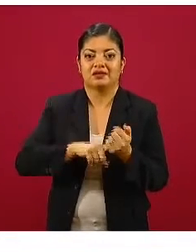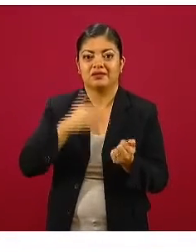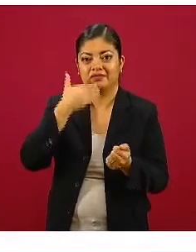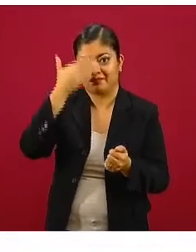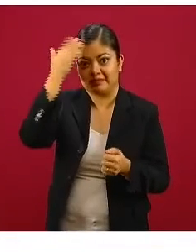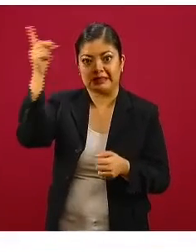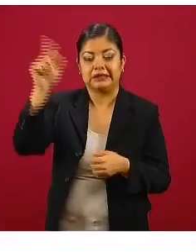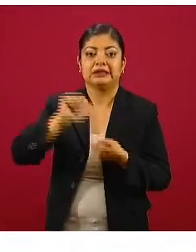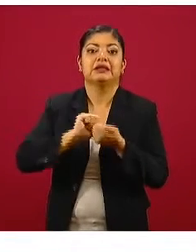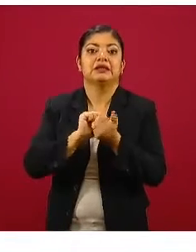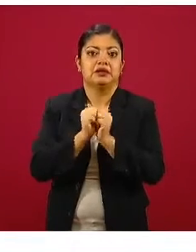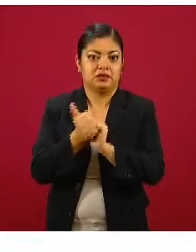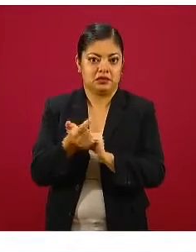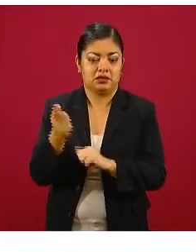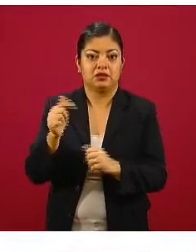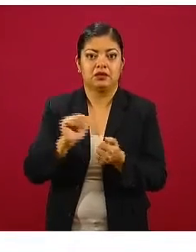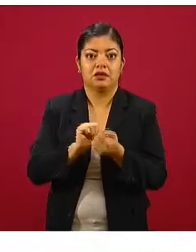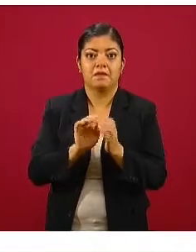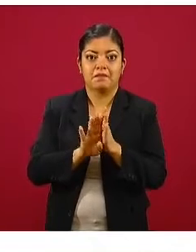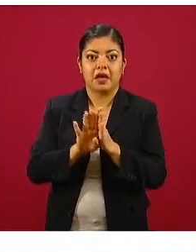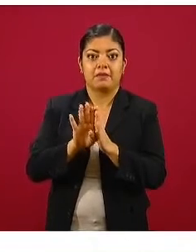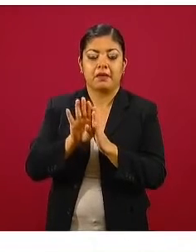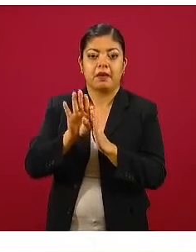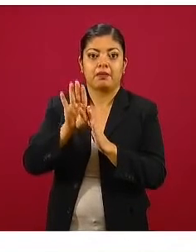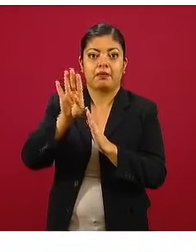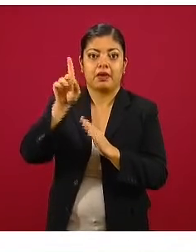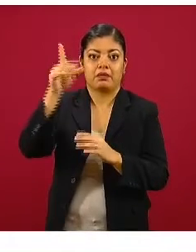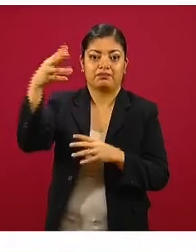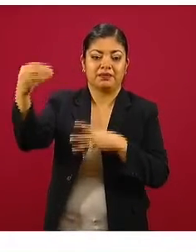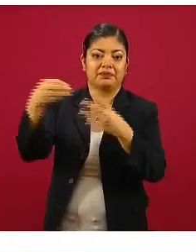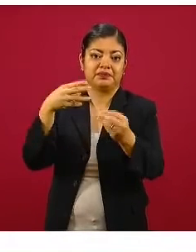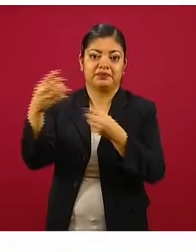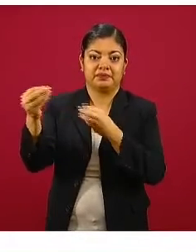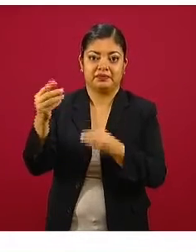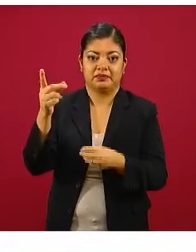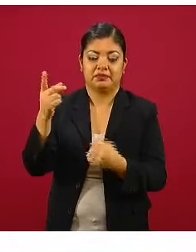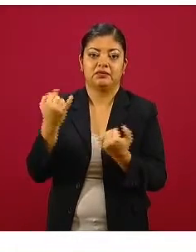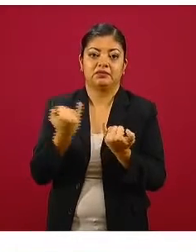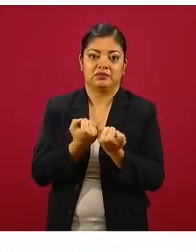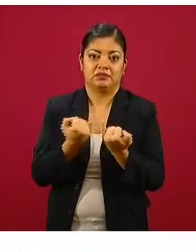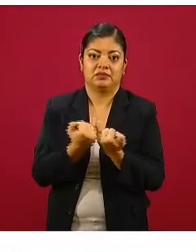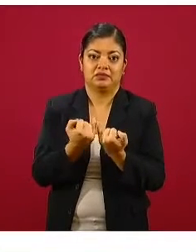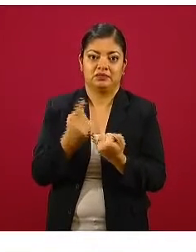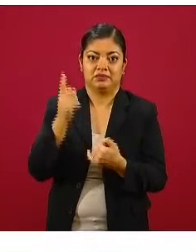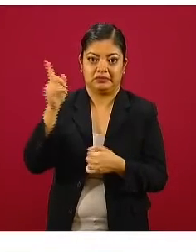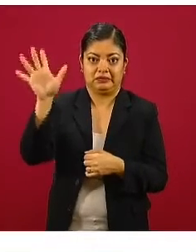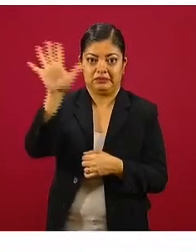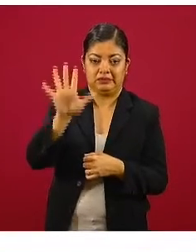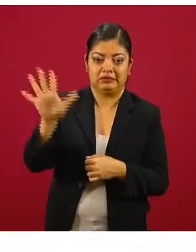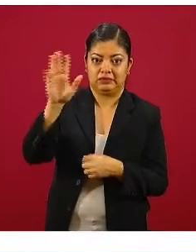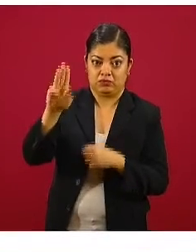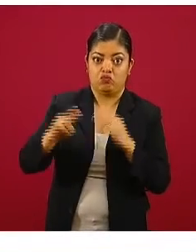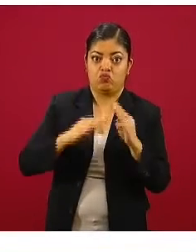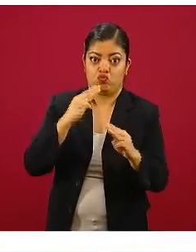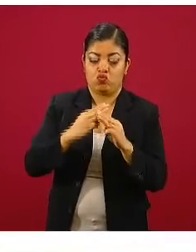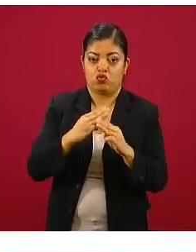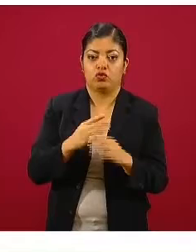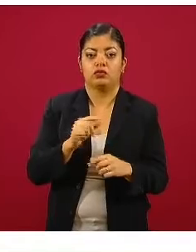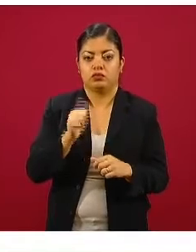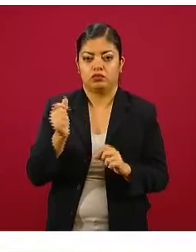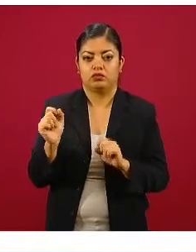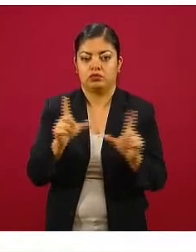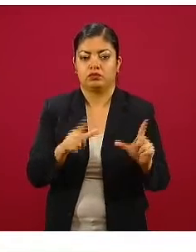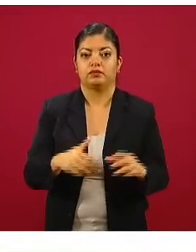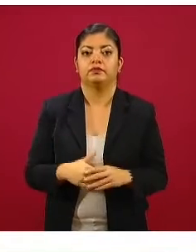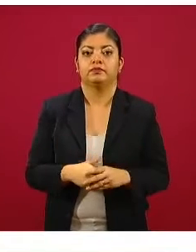una fase creciente, lo que quiere decir que se están expandiendo las epidemias en los estados soberanos de esa región del mundo. En la siguiente,